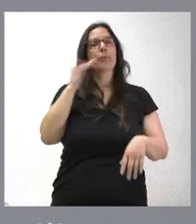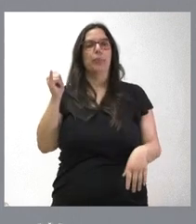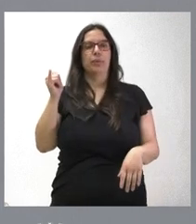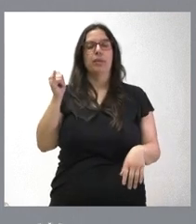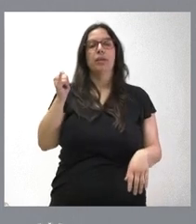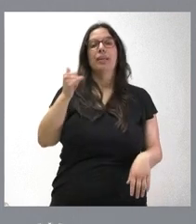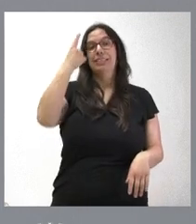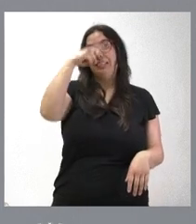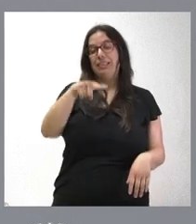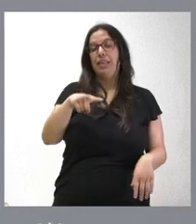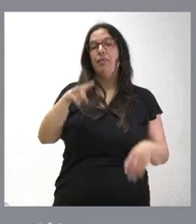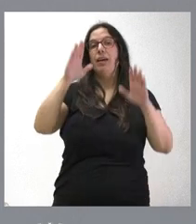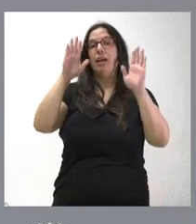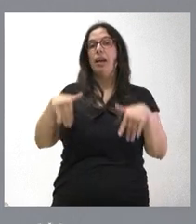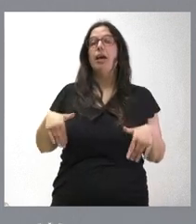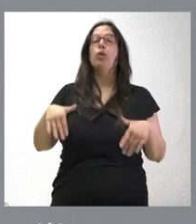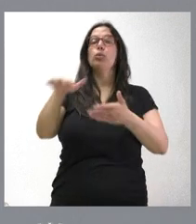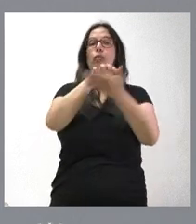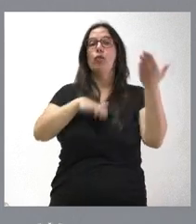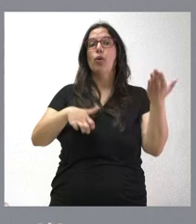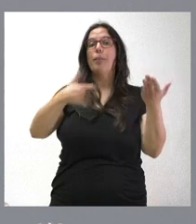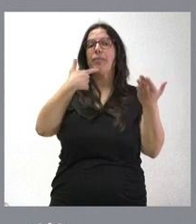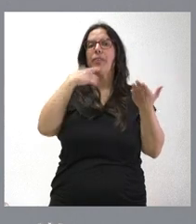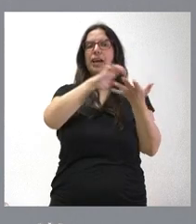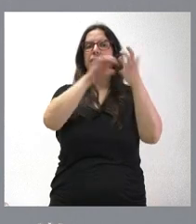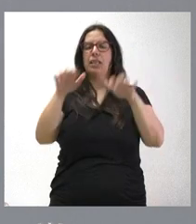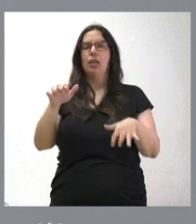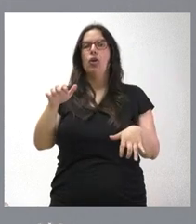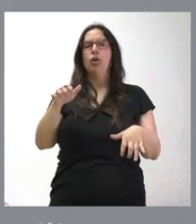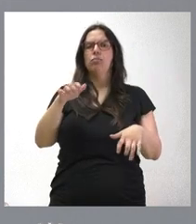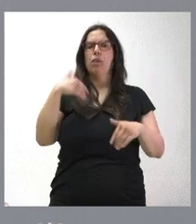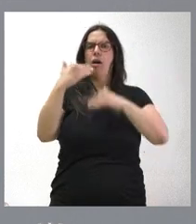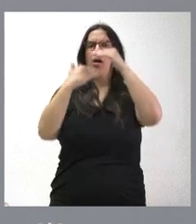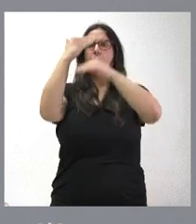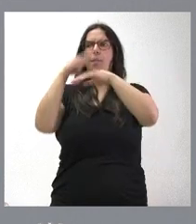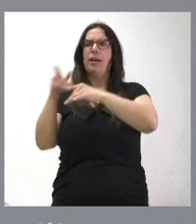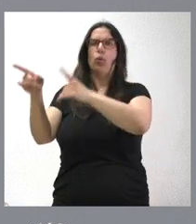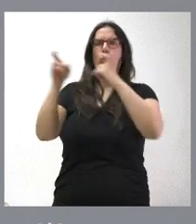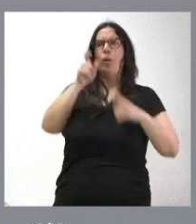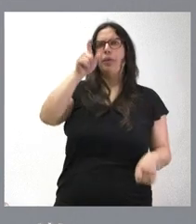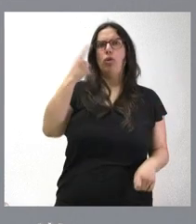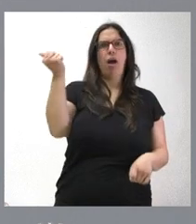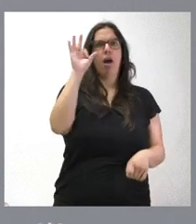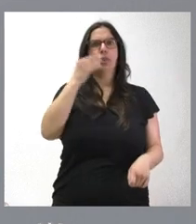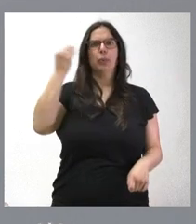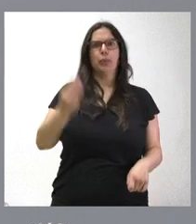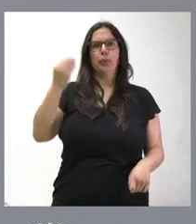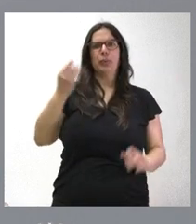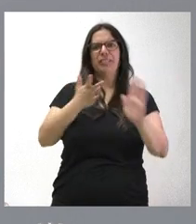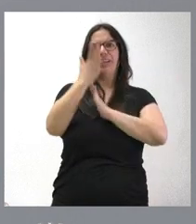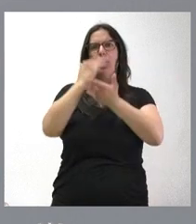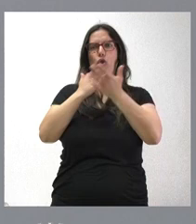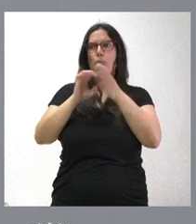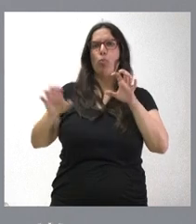ustedes que, según el último informe de Cotet, Castilla y León avanzó en posiciones en atracción de talento dentro de España. Hoy somos la tercera comunidad autónoma